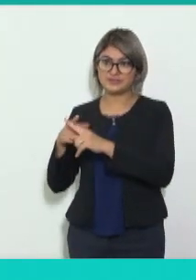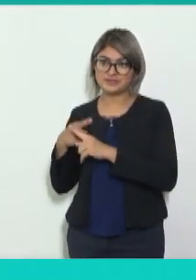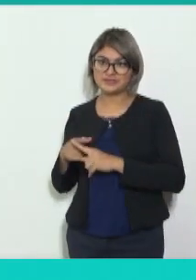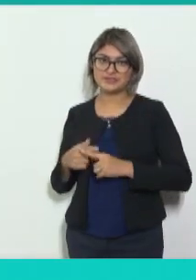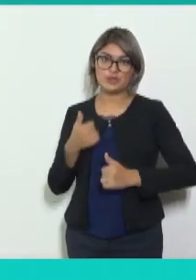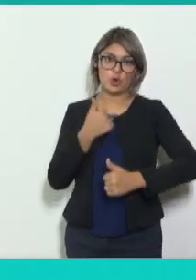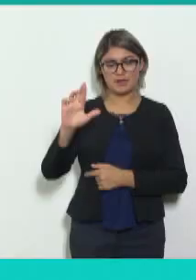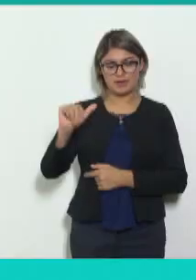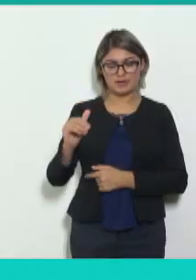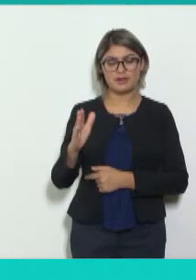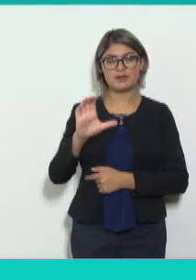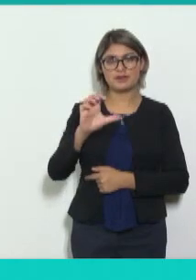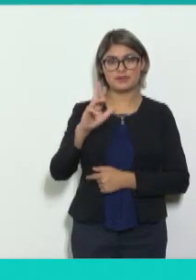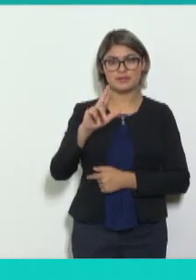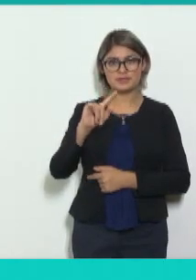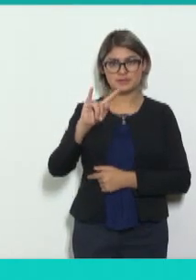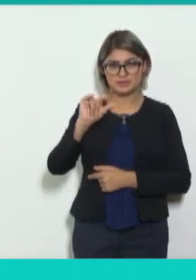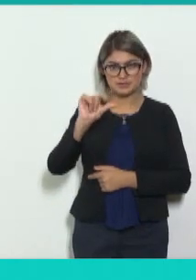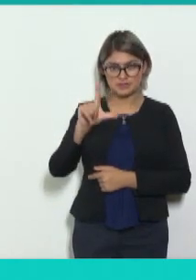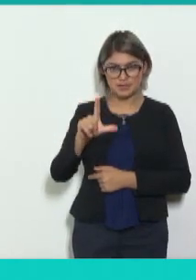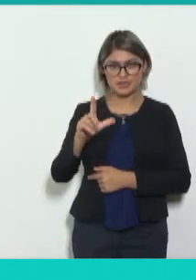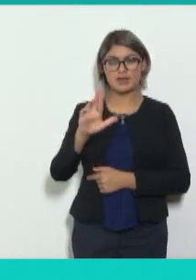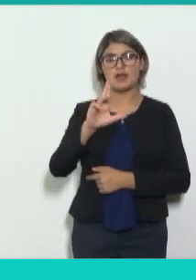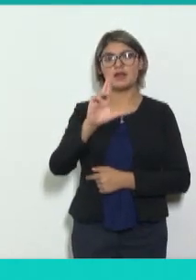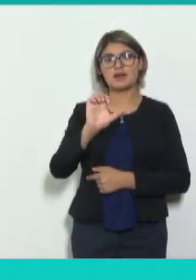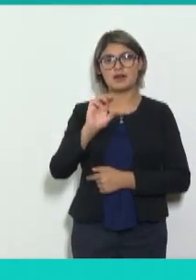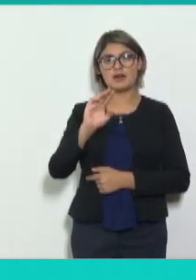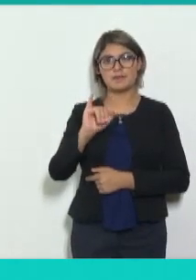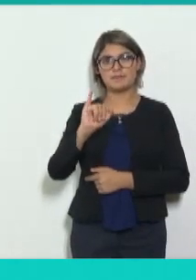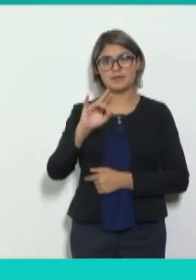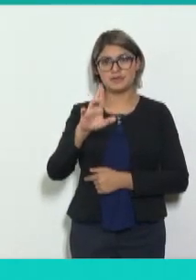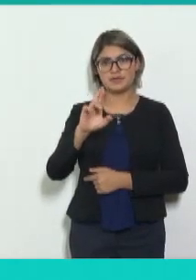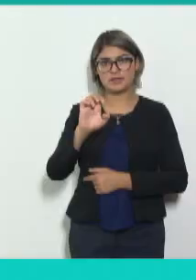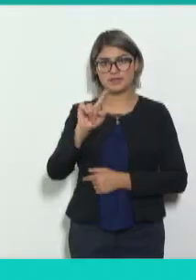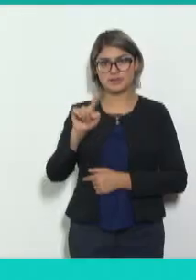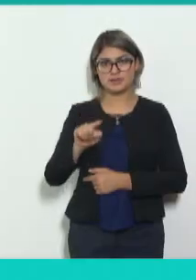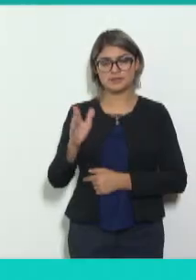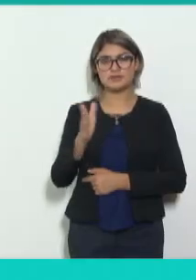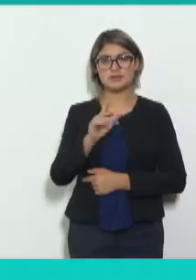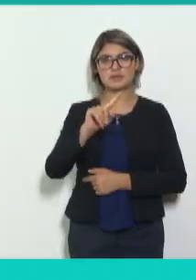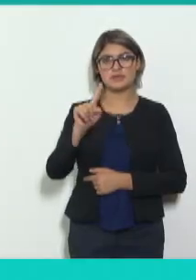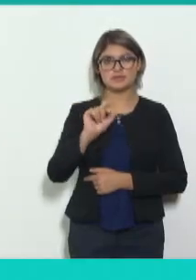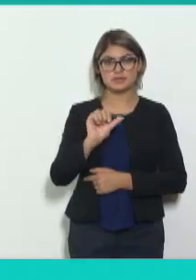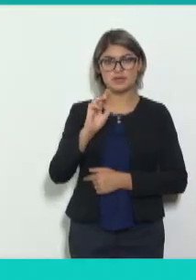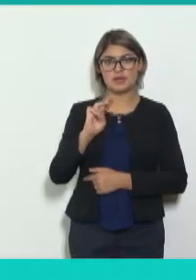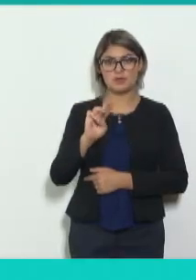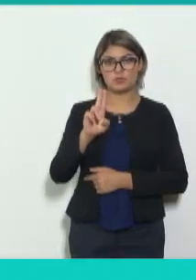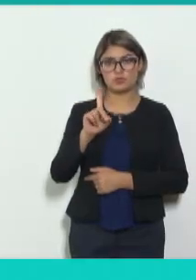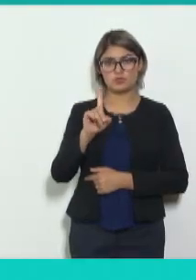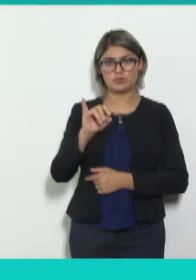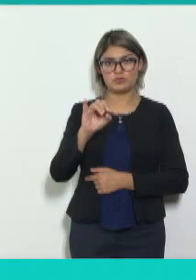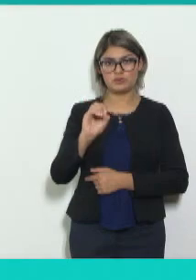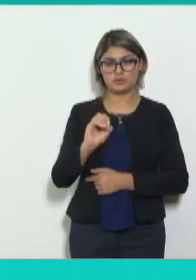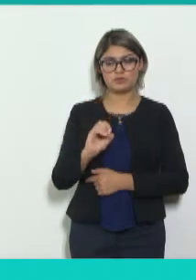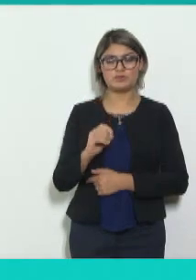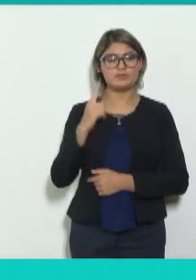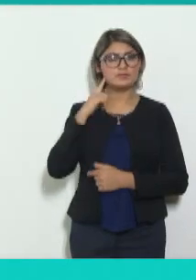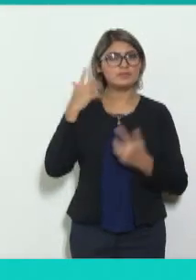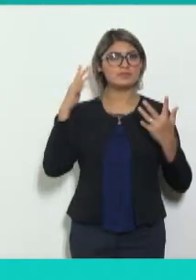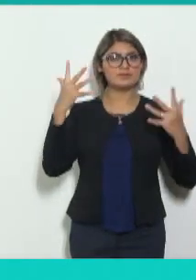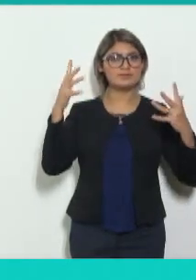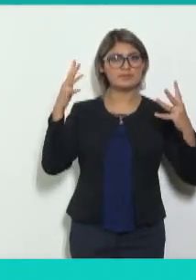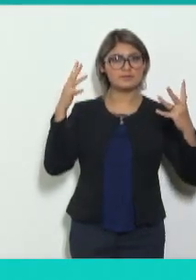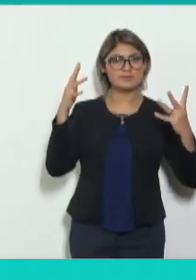comisionados del INAI, así como el comisionado Javier Martínez Cruz, coordinador de la Comisión de Protección de Datos Personales del Sistema Nacional de Transparencia, y el